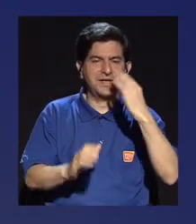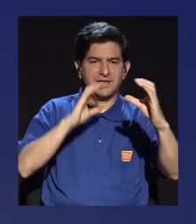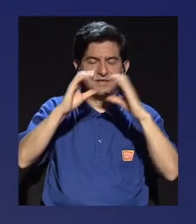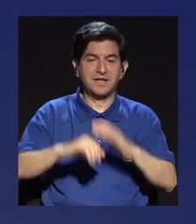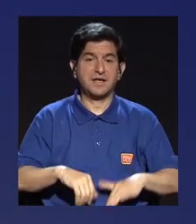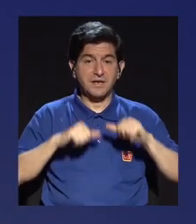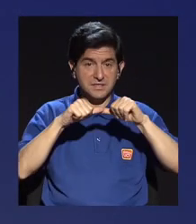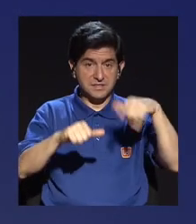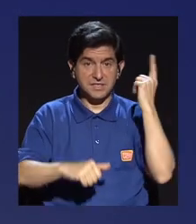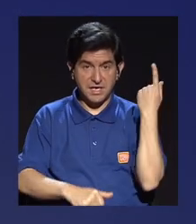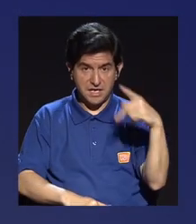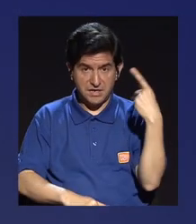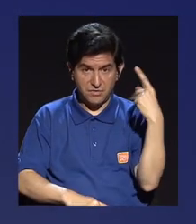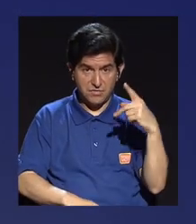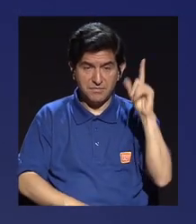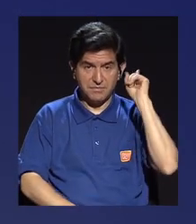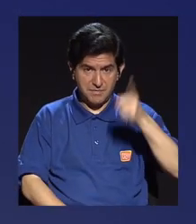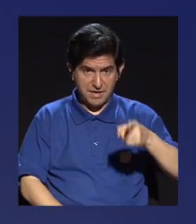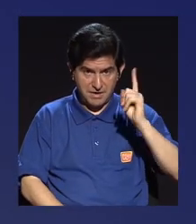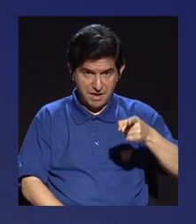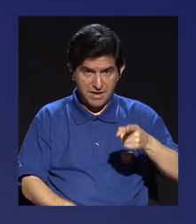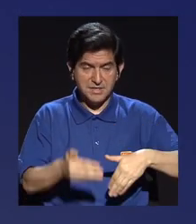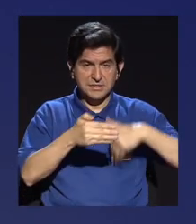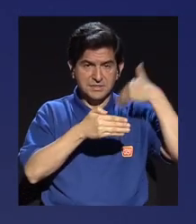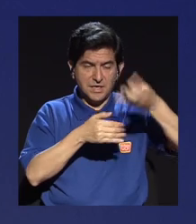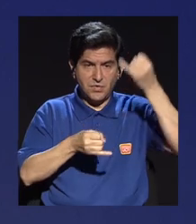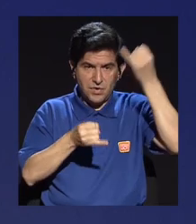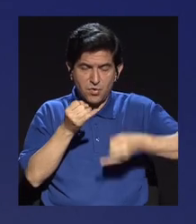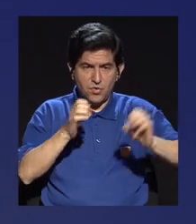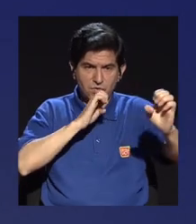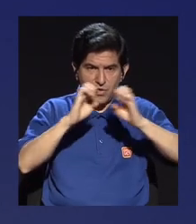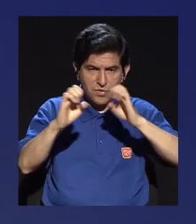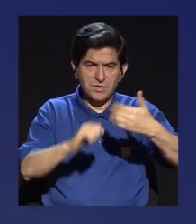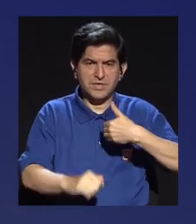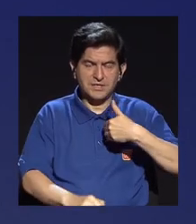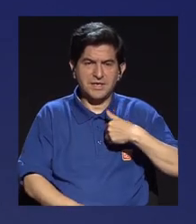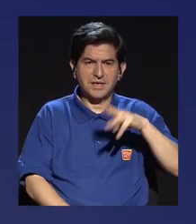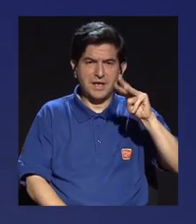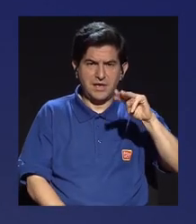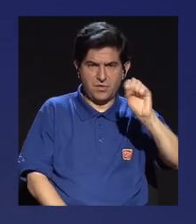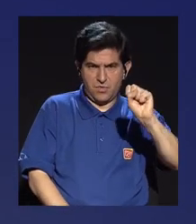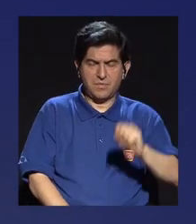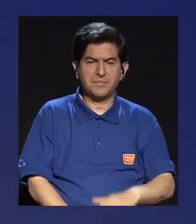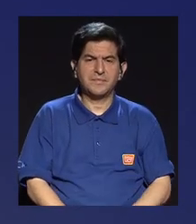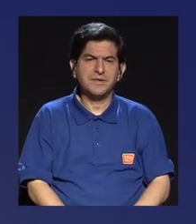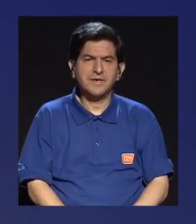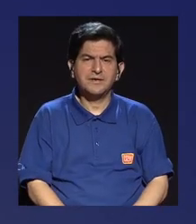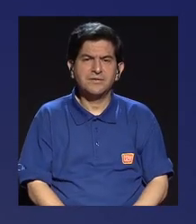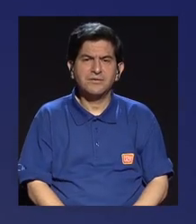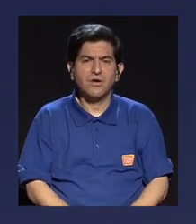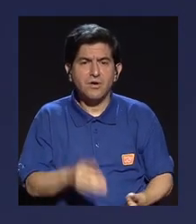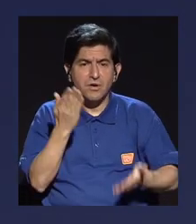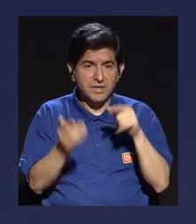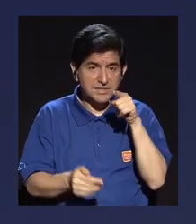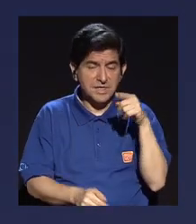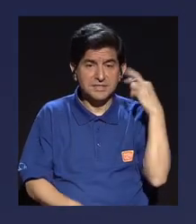amenazas después de la última entrevista que tuve con Michael, al menos, por esta investigación?